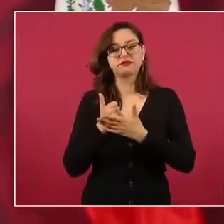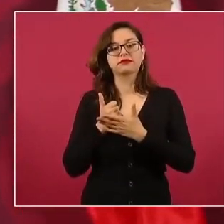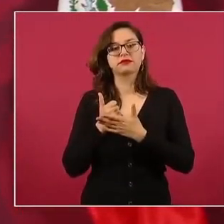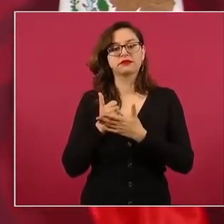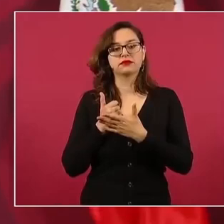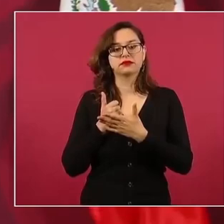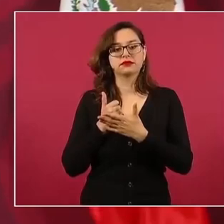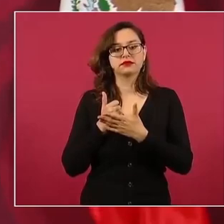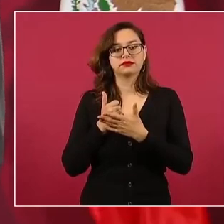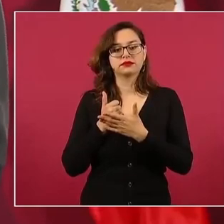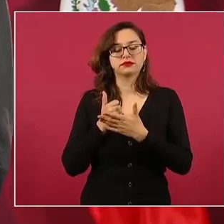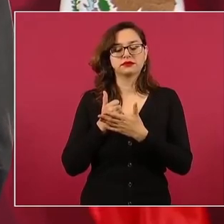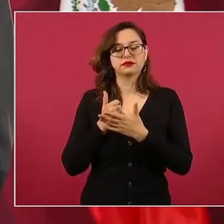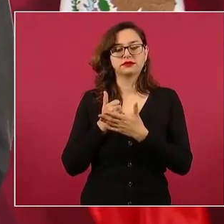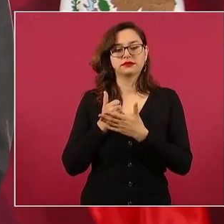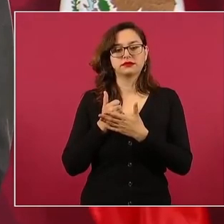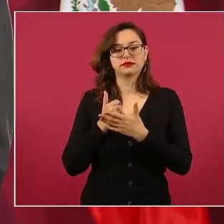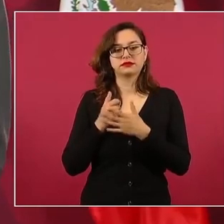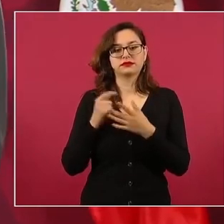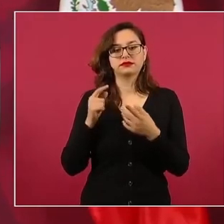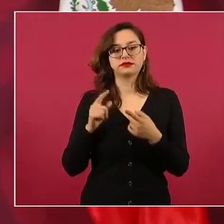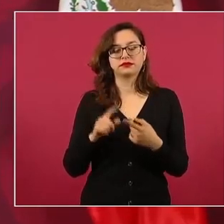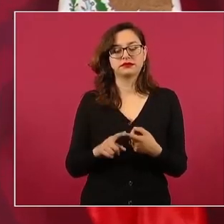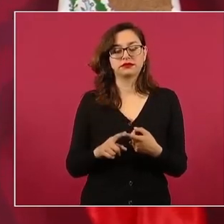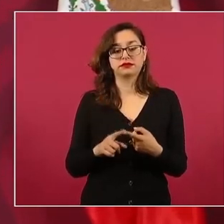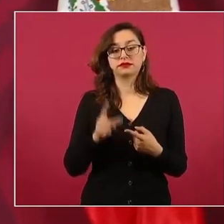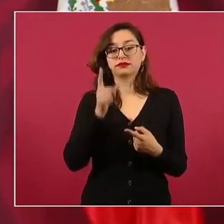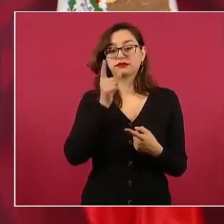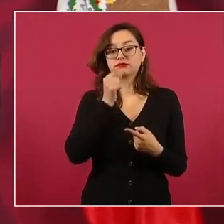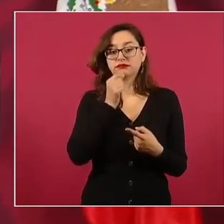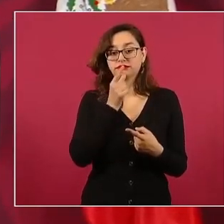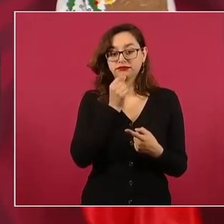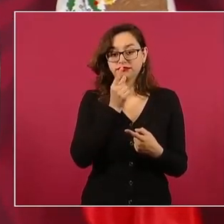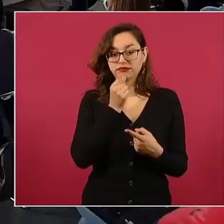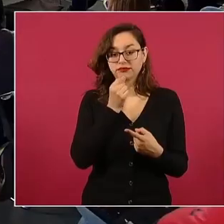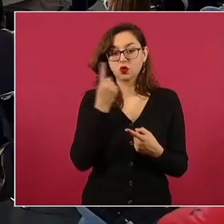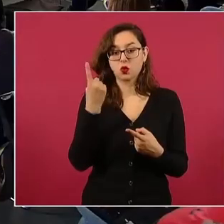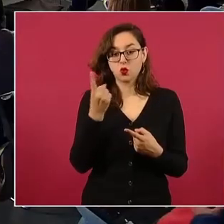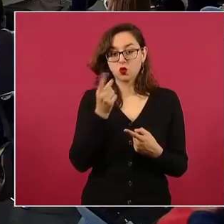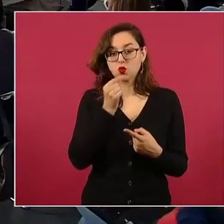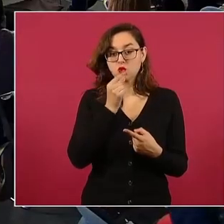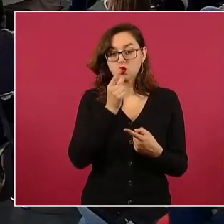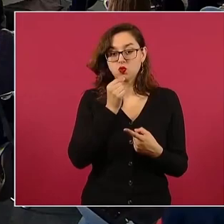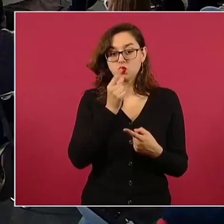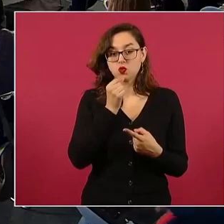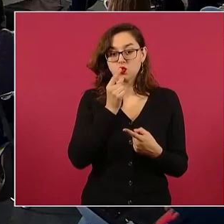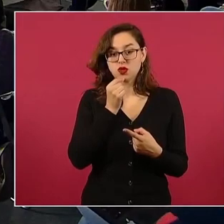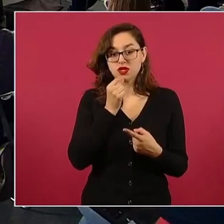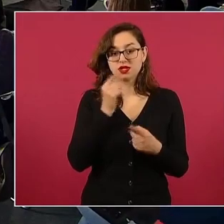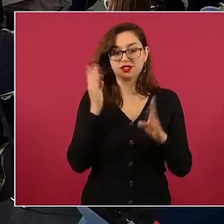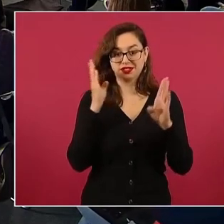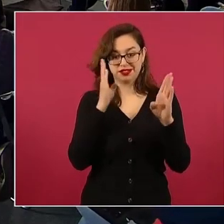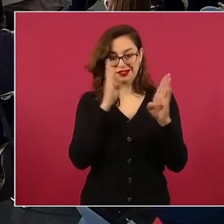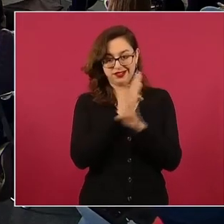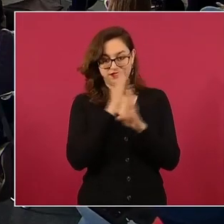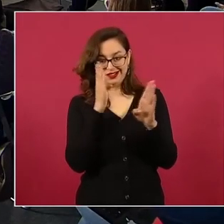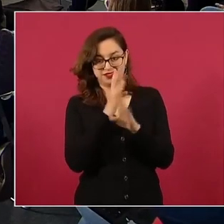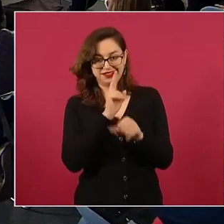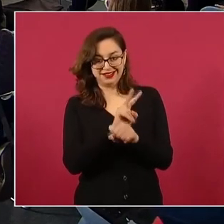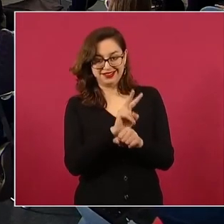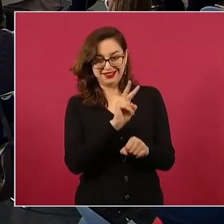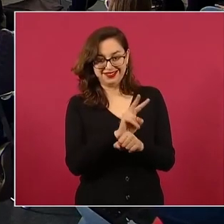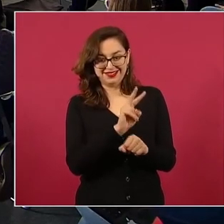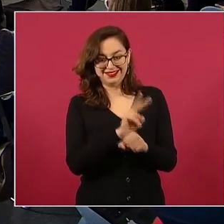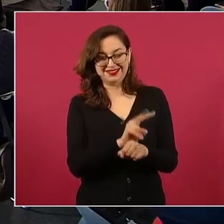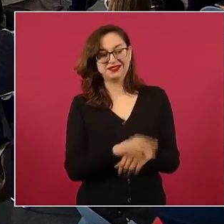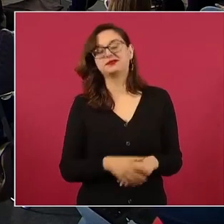Federal, ¿cómo se llamaba? El CISEN. El CISEN, no se llamaba de otra manera.